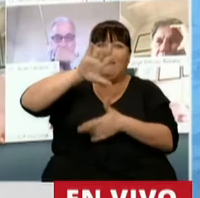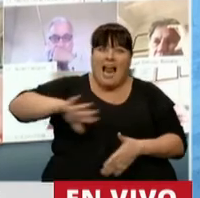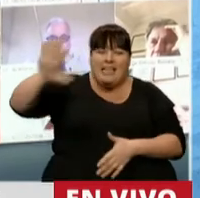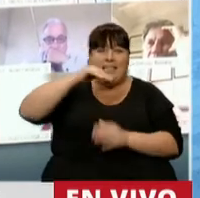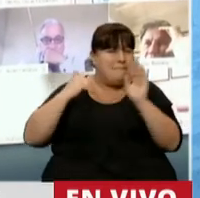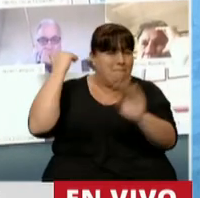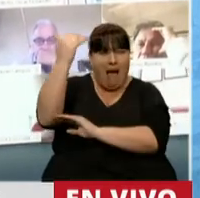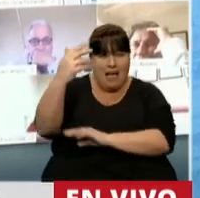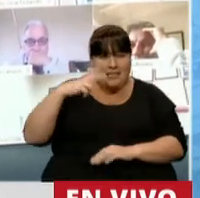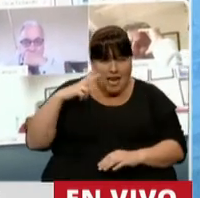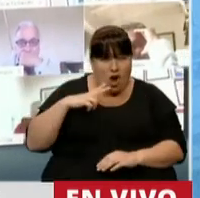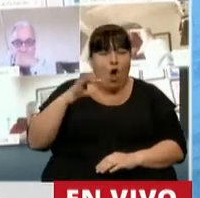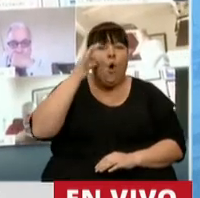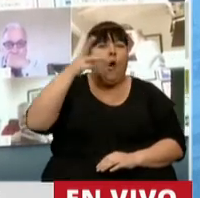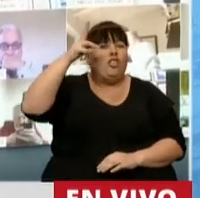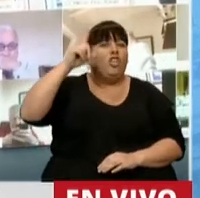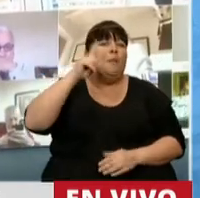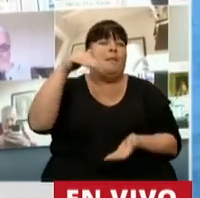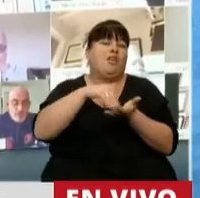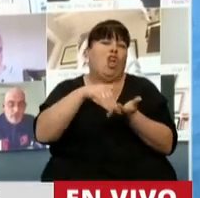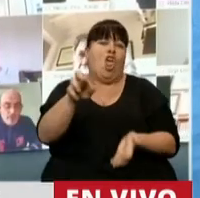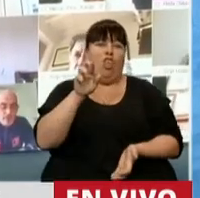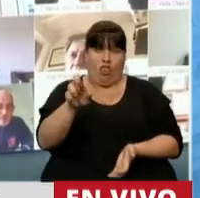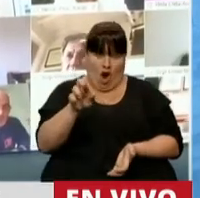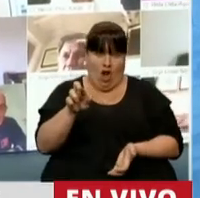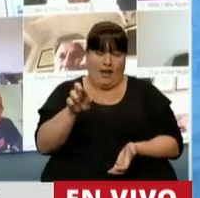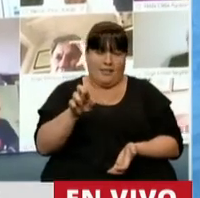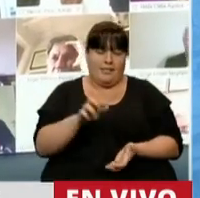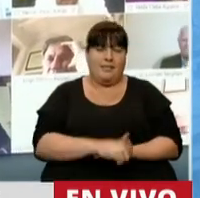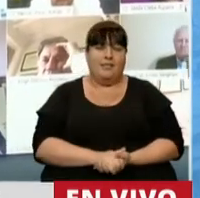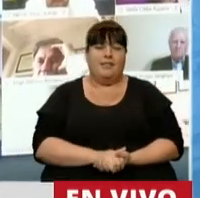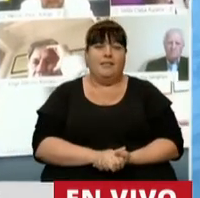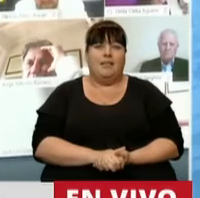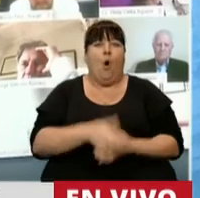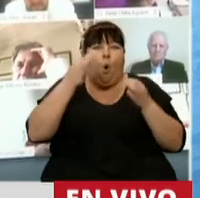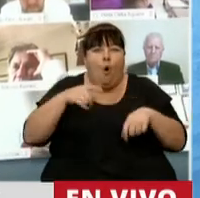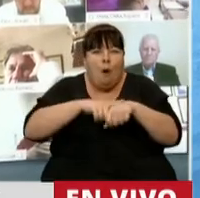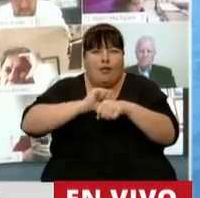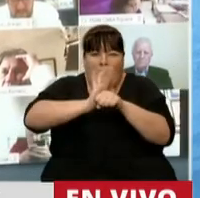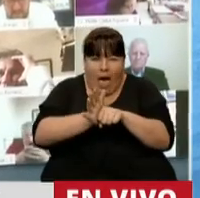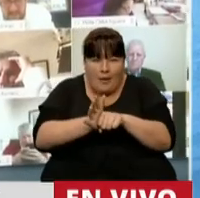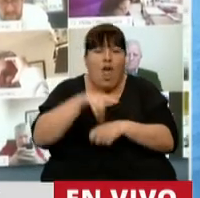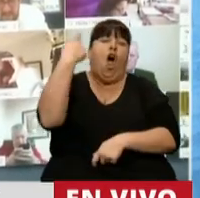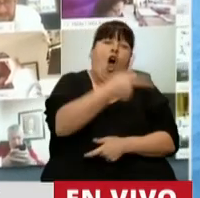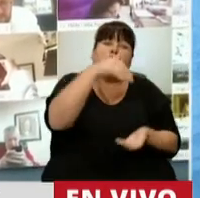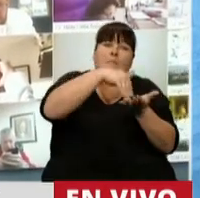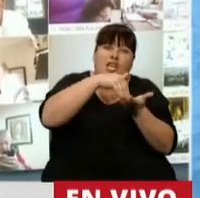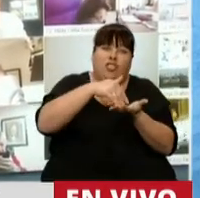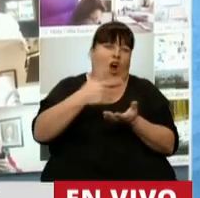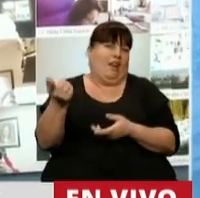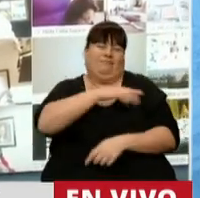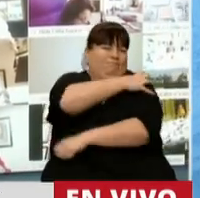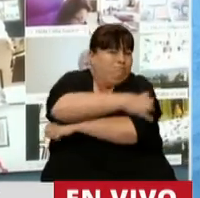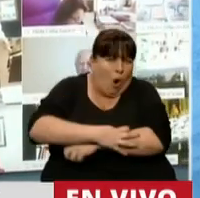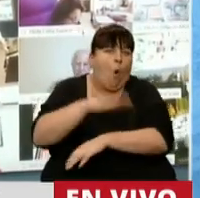en 48.000 millones de dólares, Presidente, en el medio de la pandemia. Mientras millones son arrojados